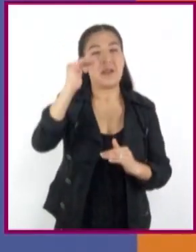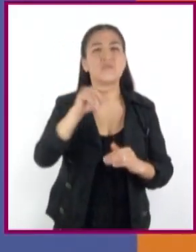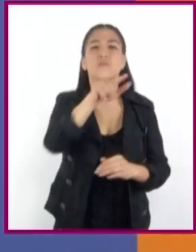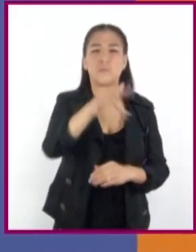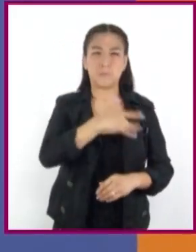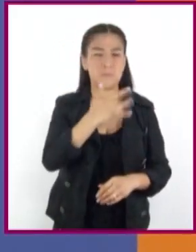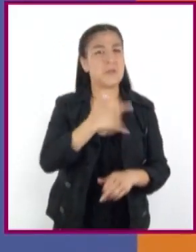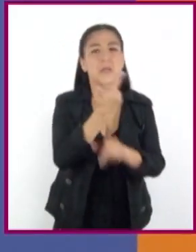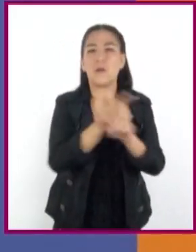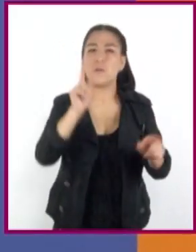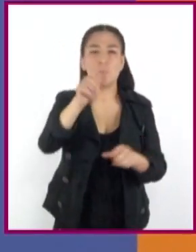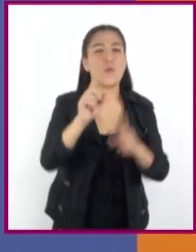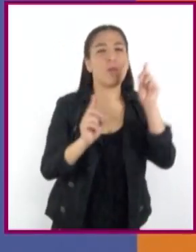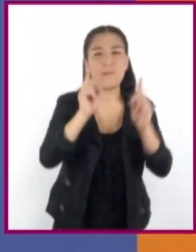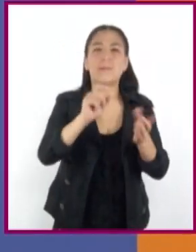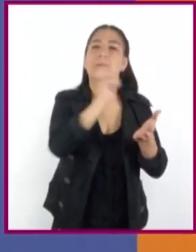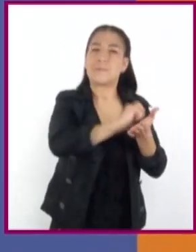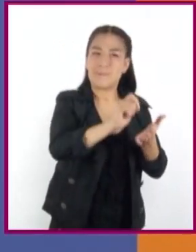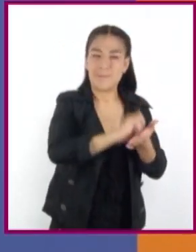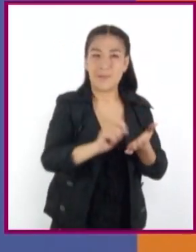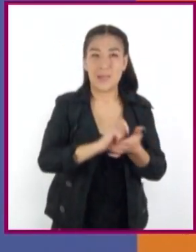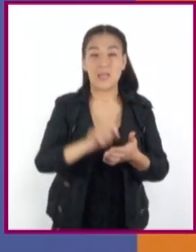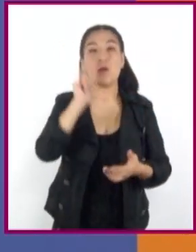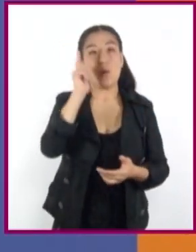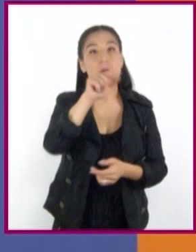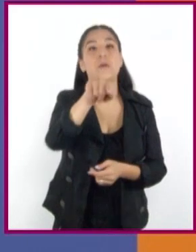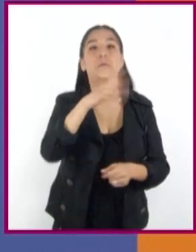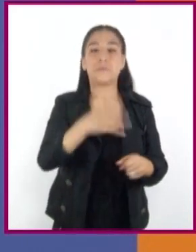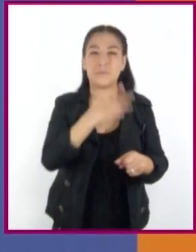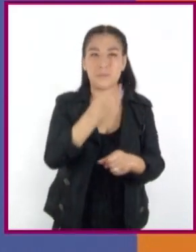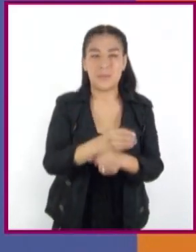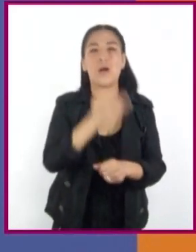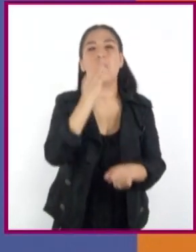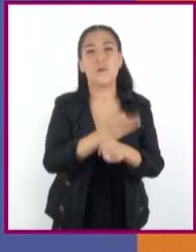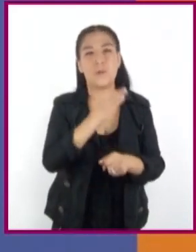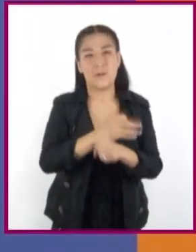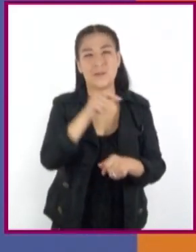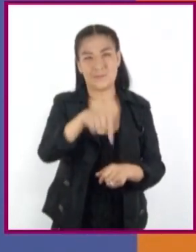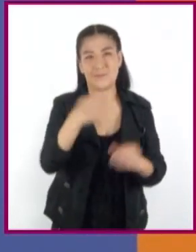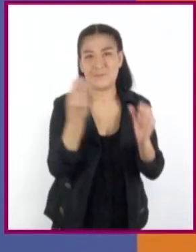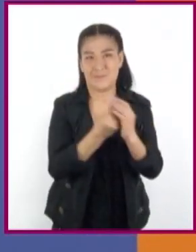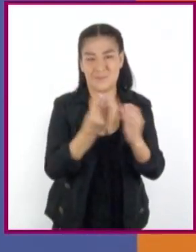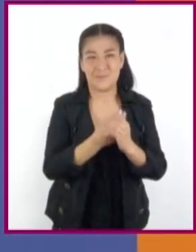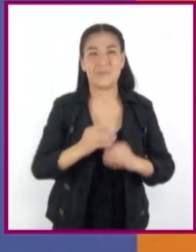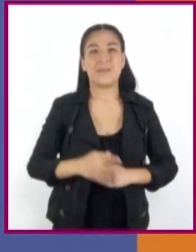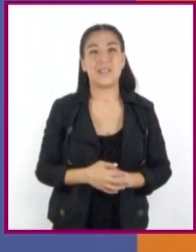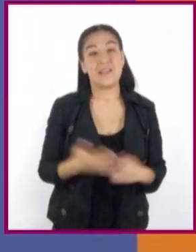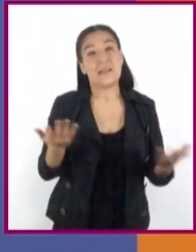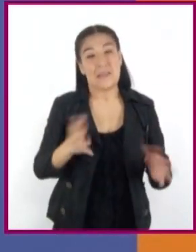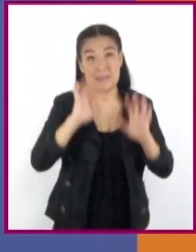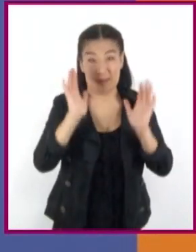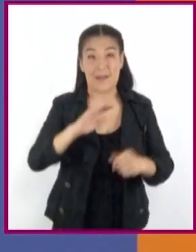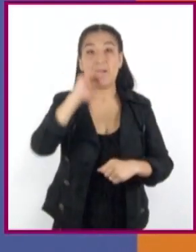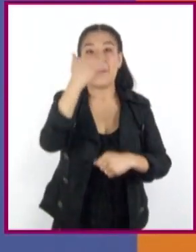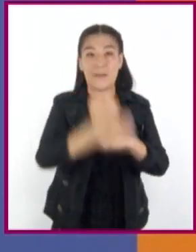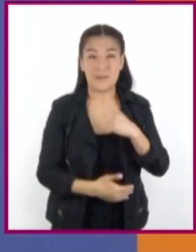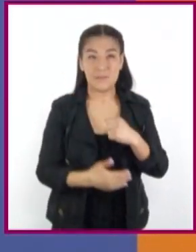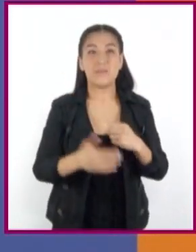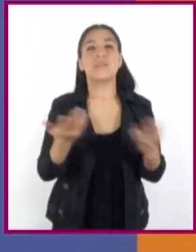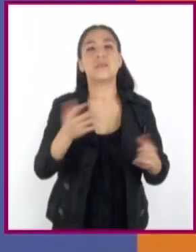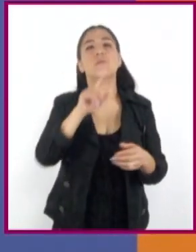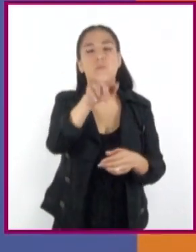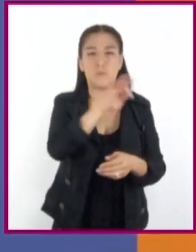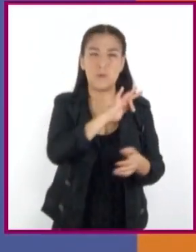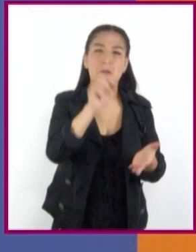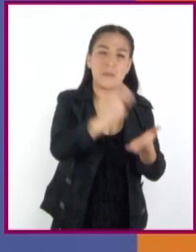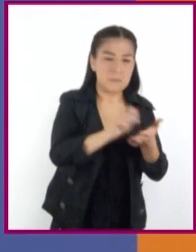libres de anotar todas sus dudas. Espero que se resuelvan durante el desarrollo de esta sesión. Al concluir esta, pueden recurrir a sus